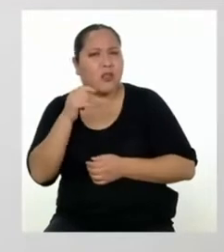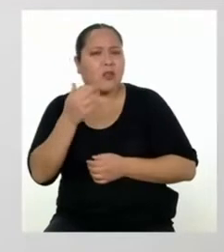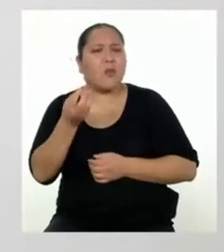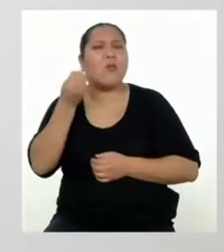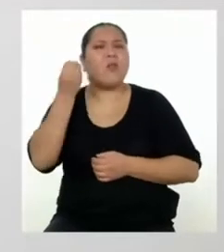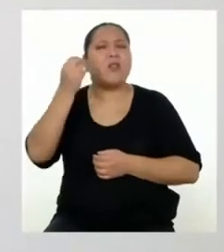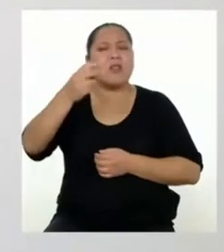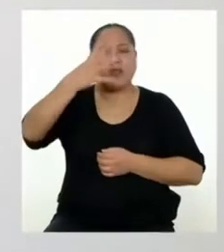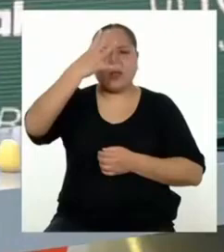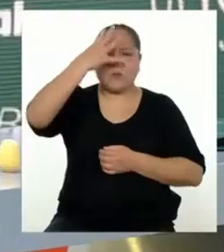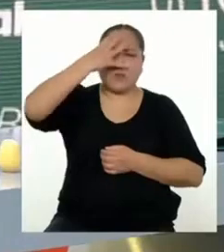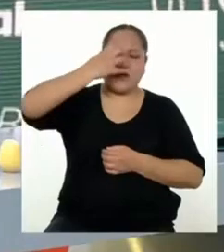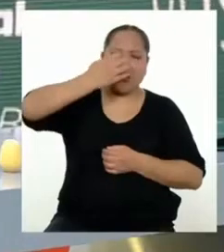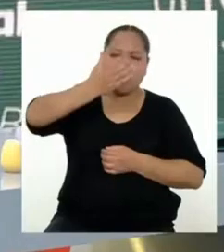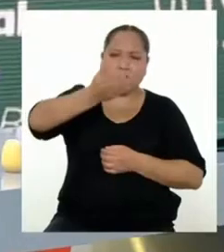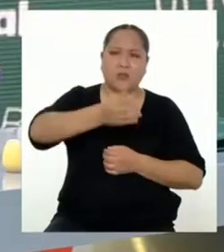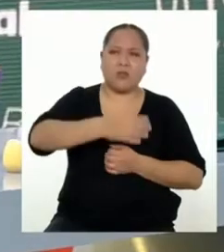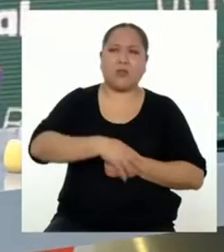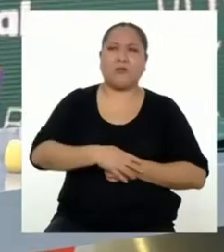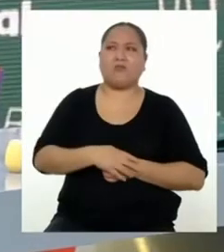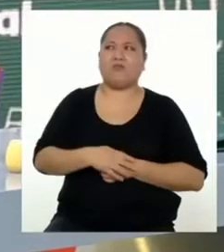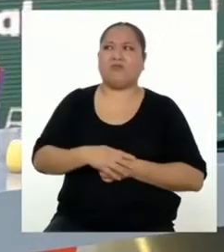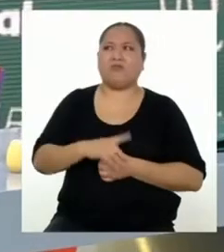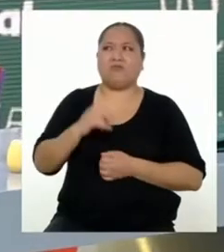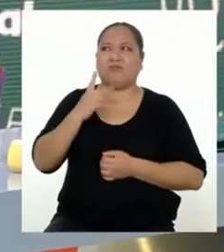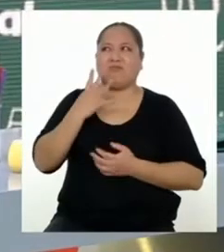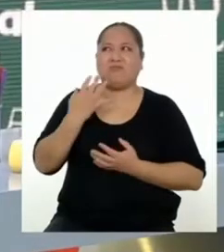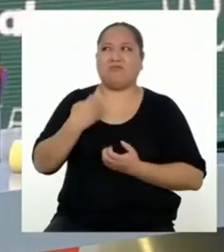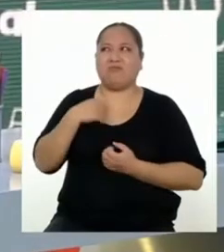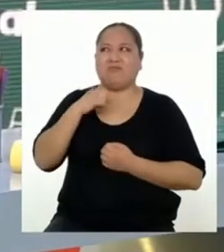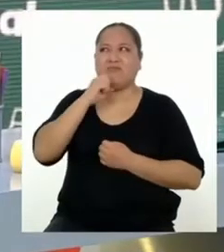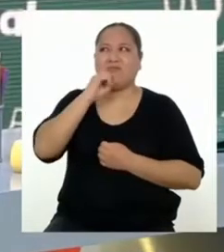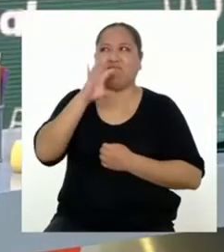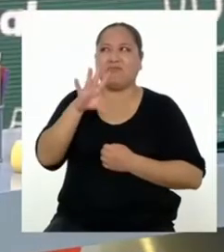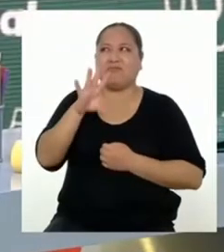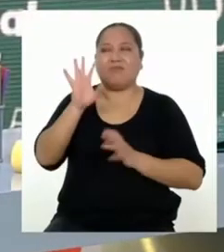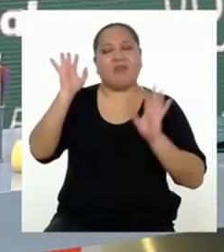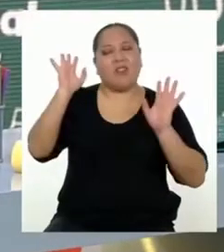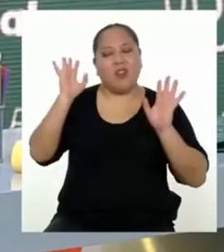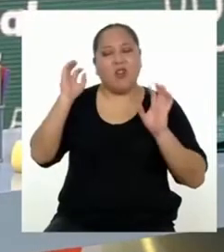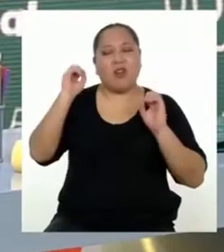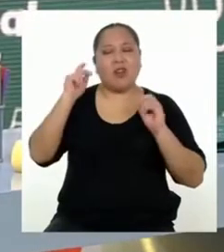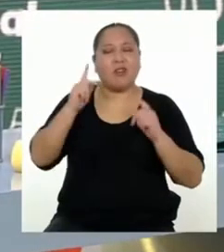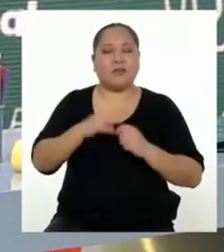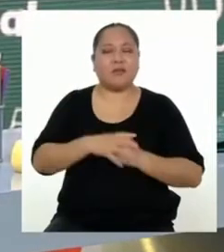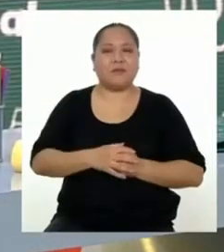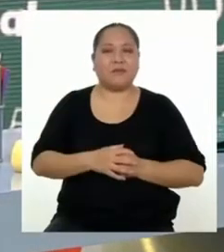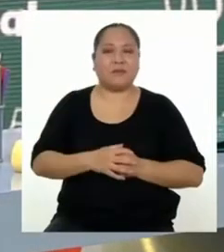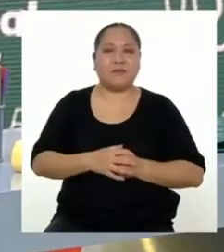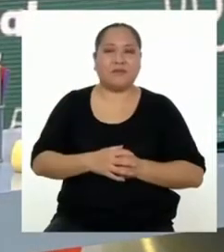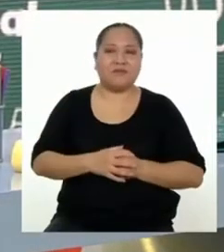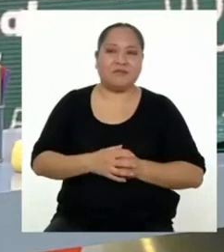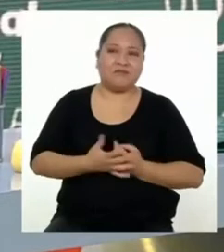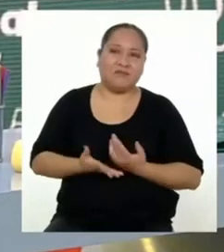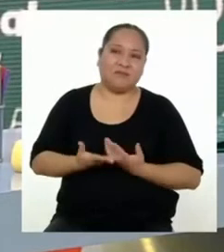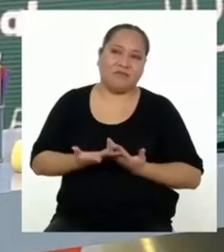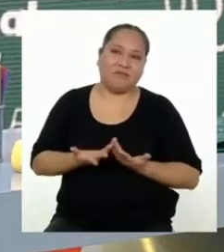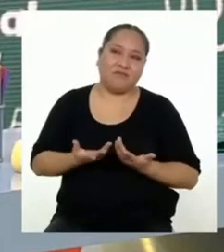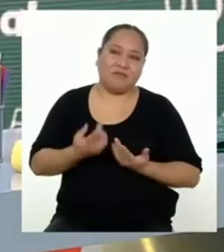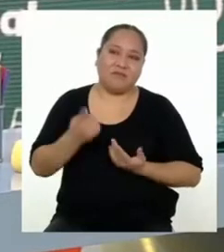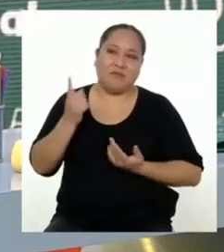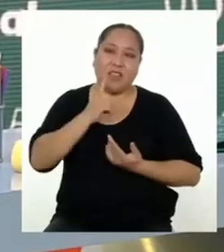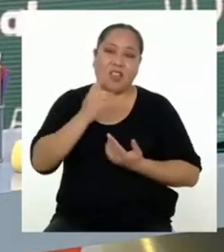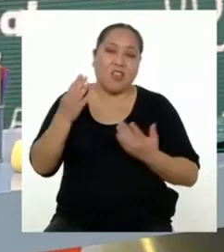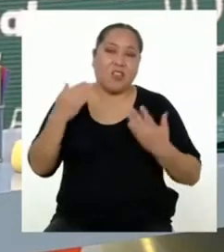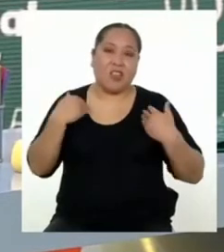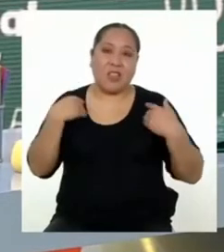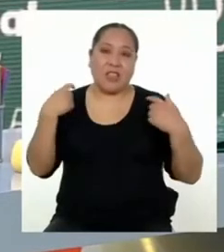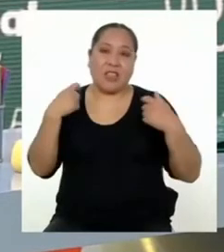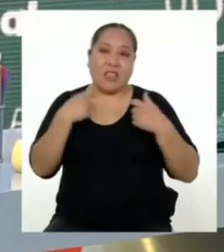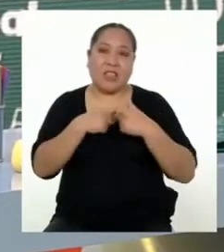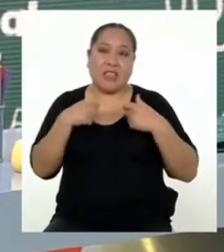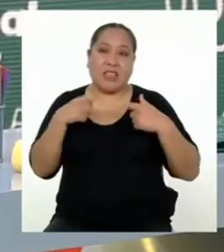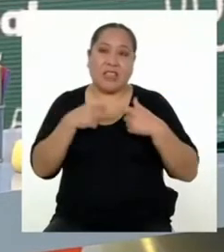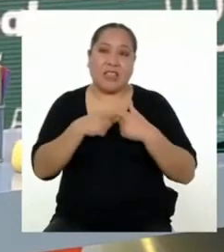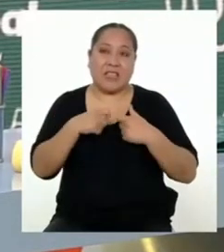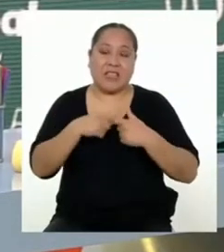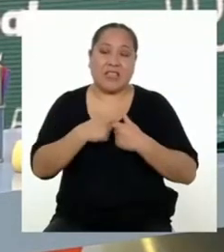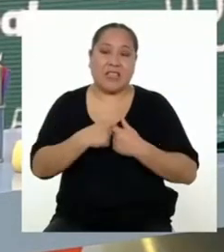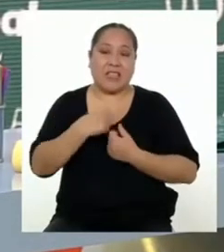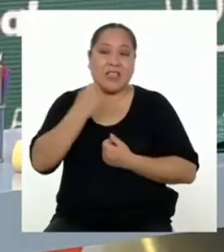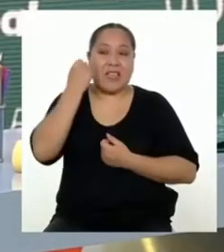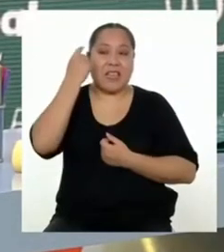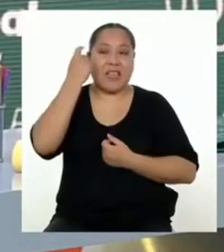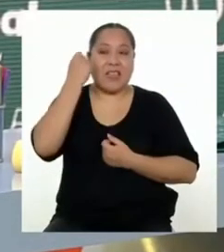qué se molestaron contigo? Bueno, no quería contarlo, pero aquí va. Como para experimentar no tener energía eléctrica y